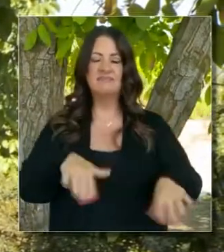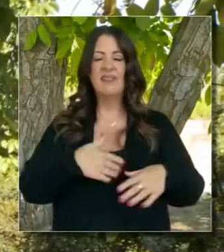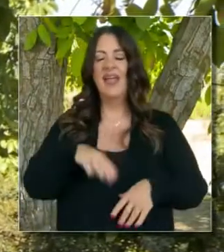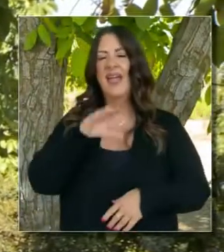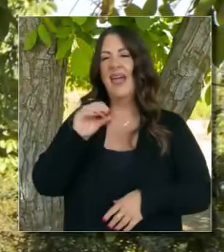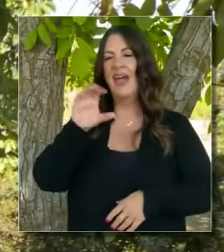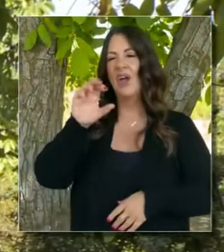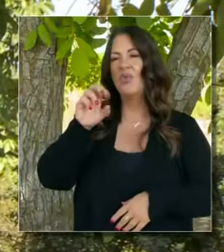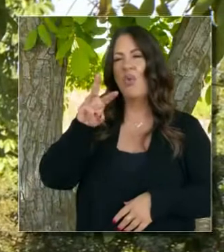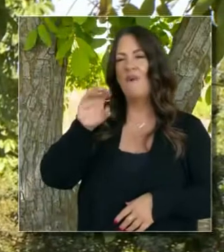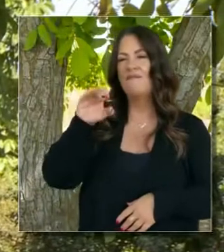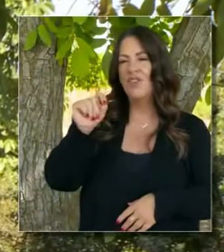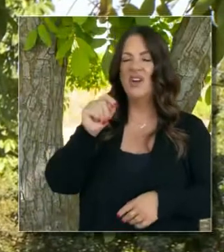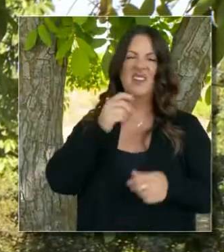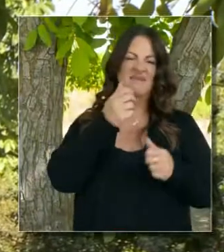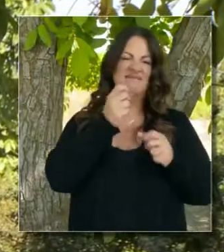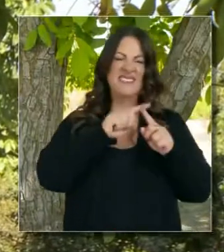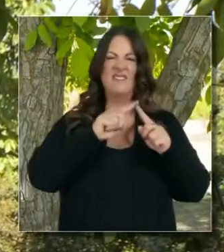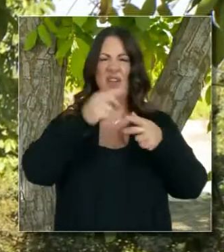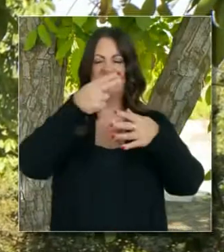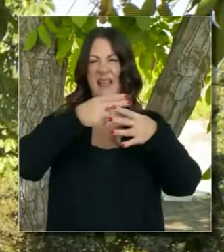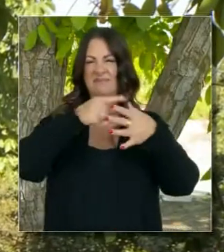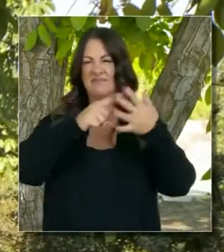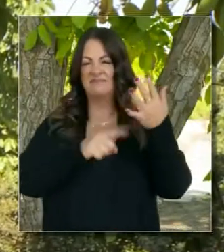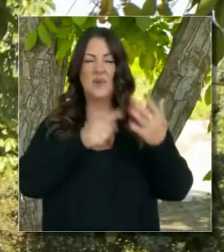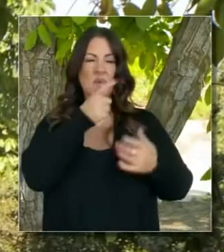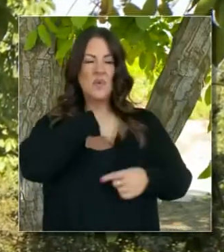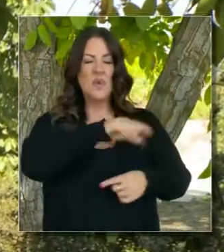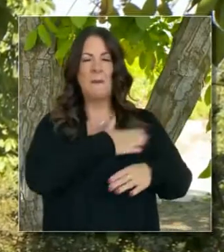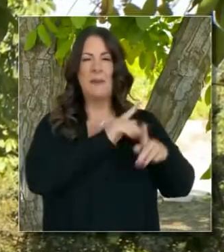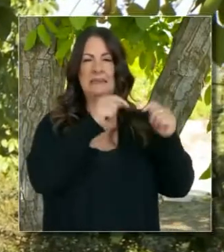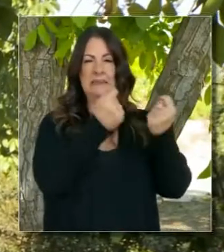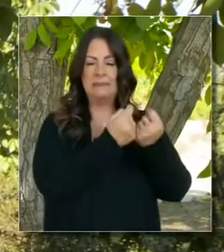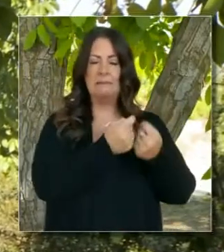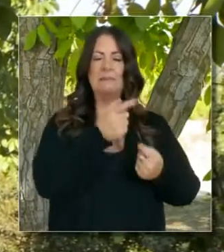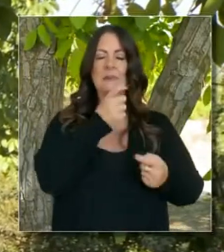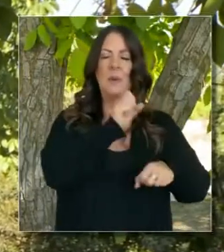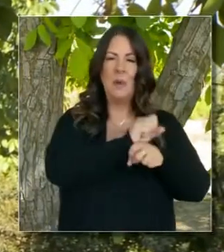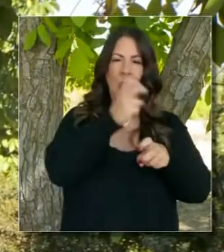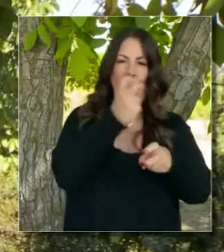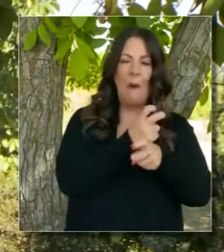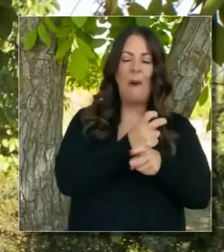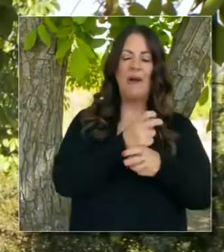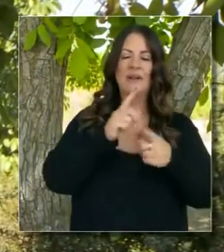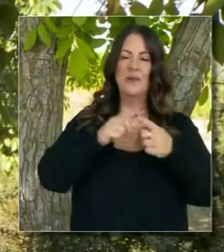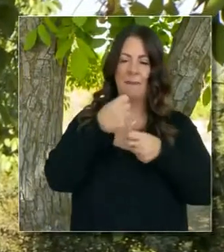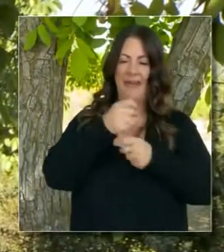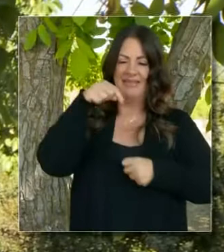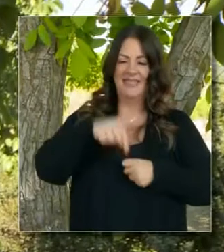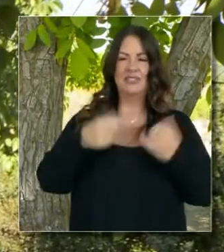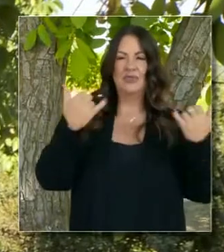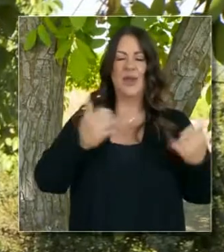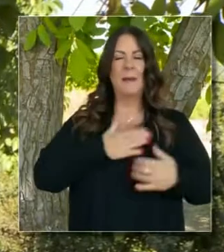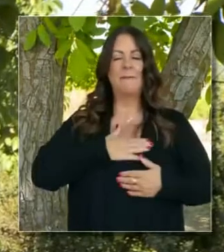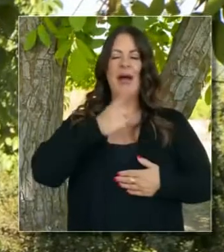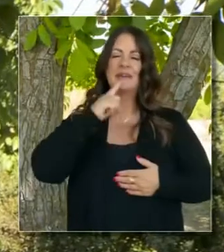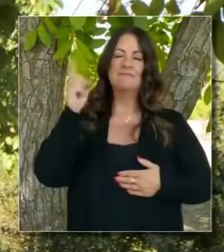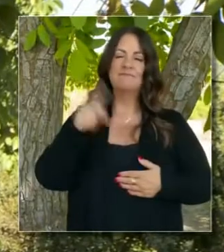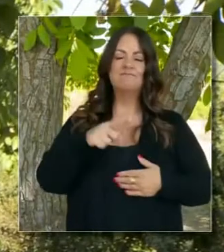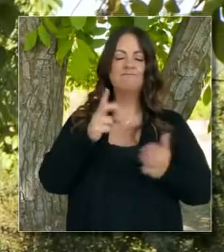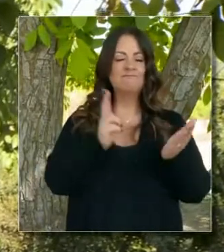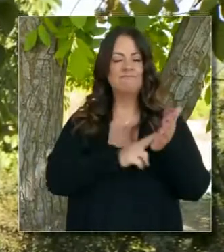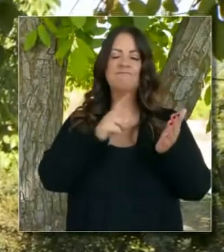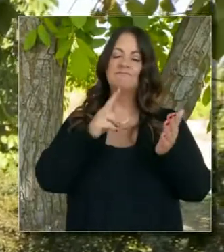Tierras Litorales, Profer, y otros miembros del equipo que también trabajaron arduamente para traerles esta orden ejecutiva.